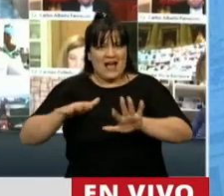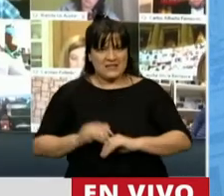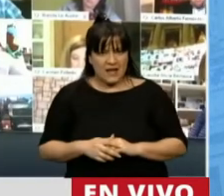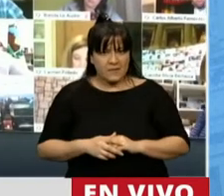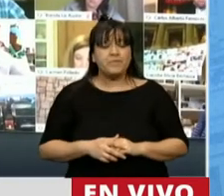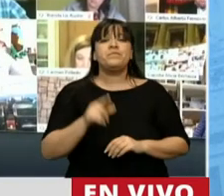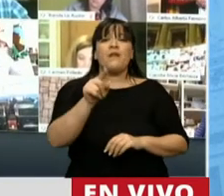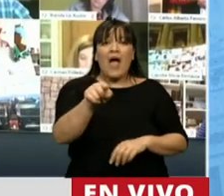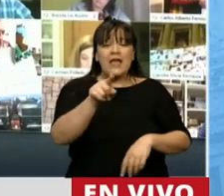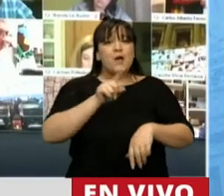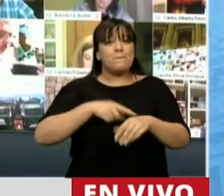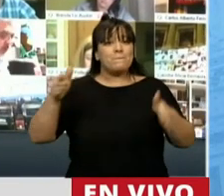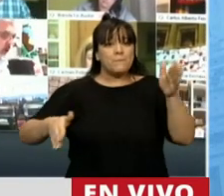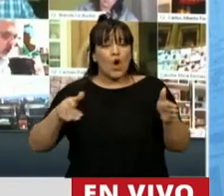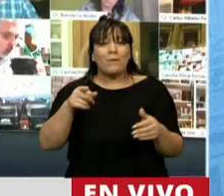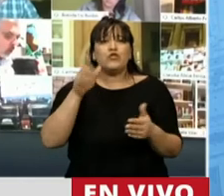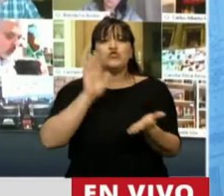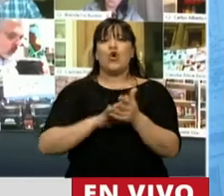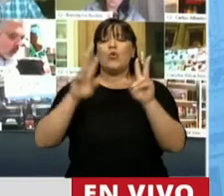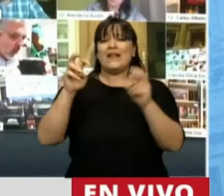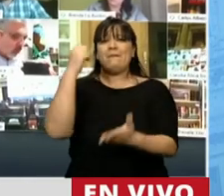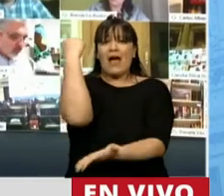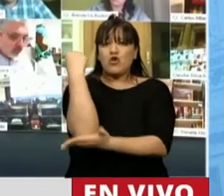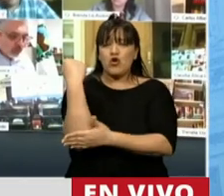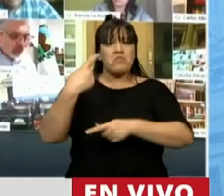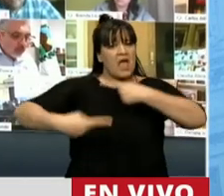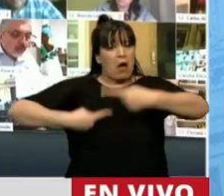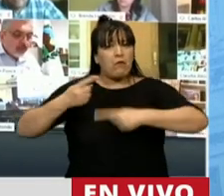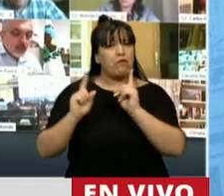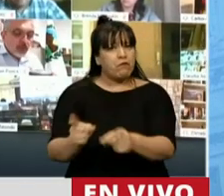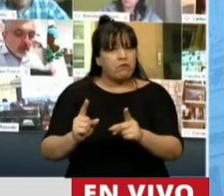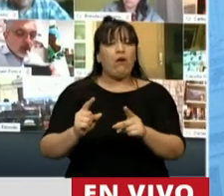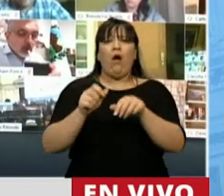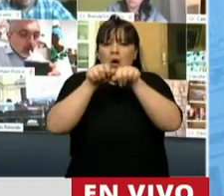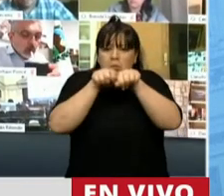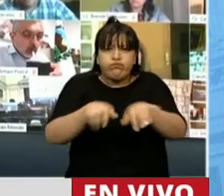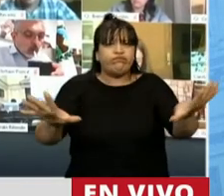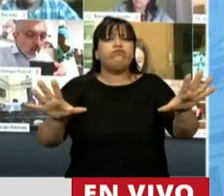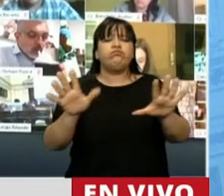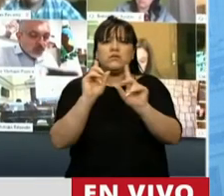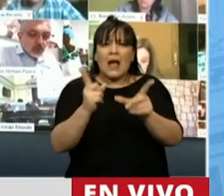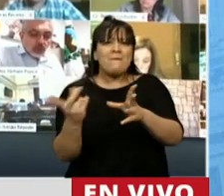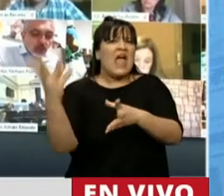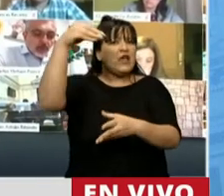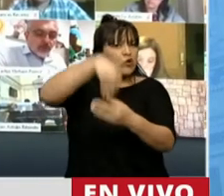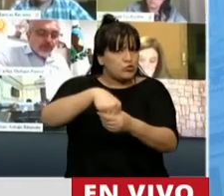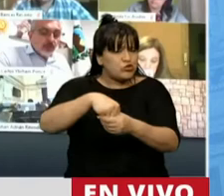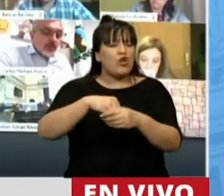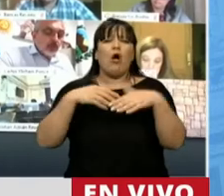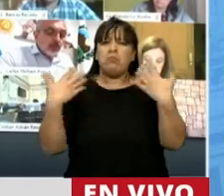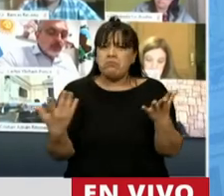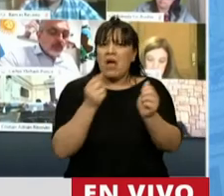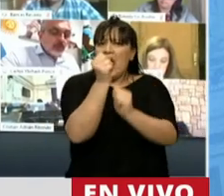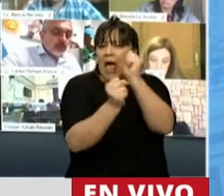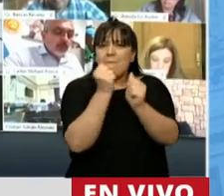partir de ahí el proceso económico argentino siguió y continuó con un proceso de expansión y de inclusión, señor presidente. Las